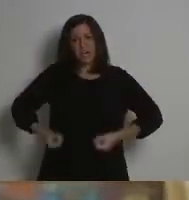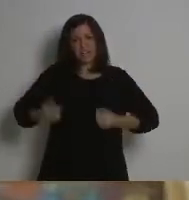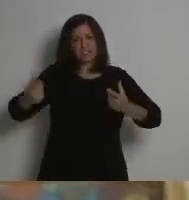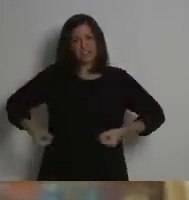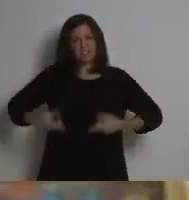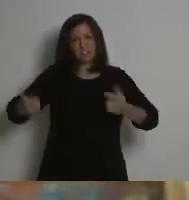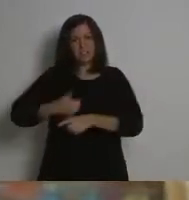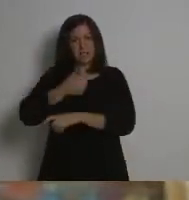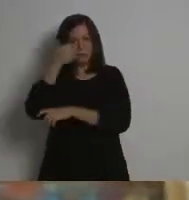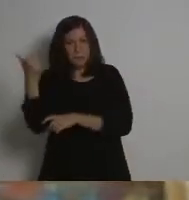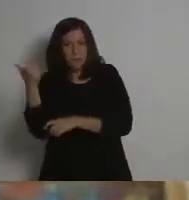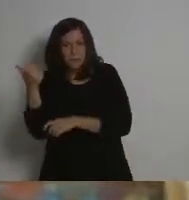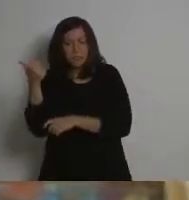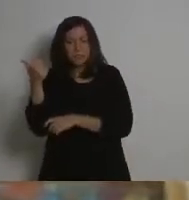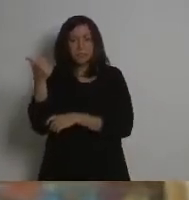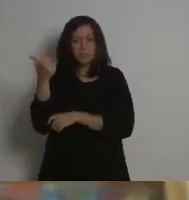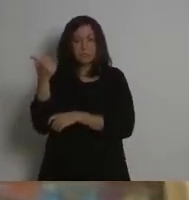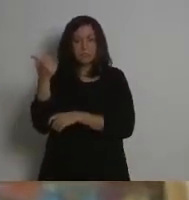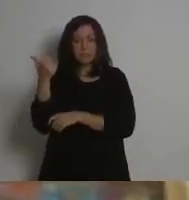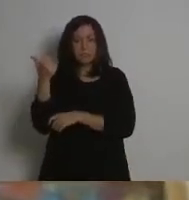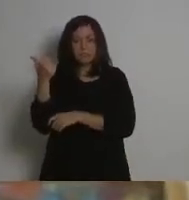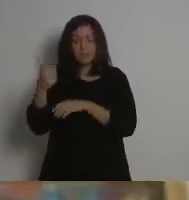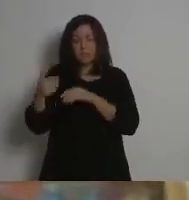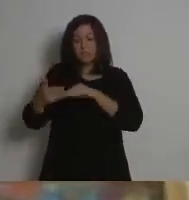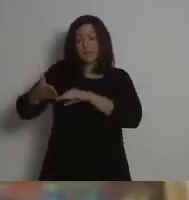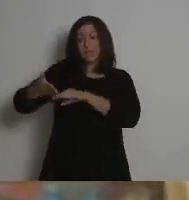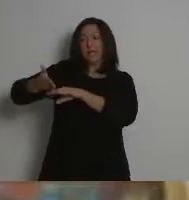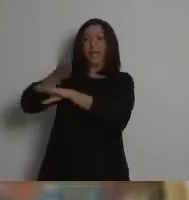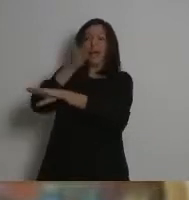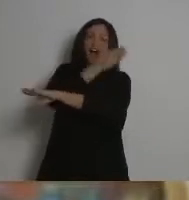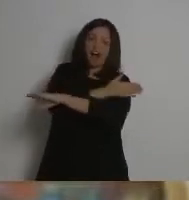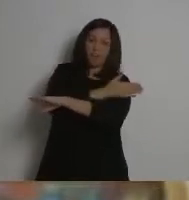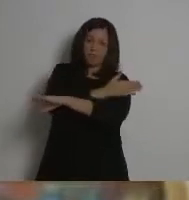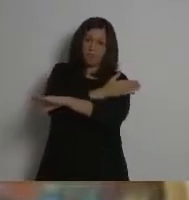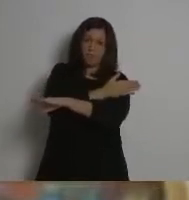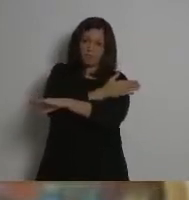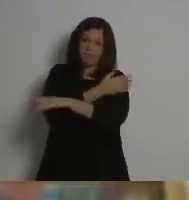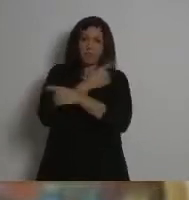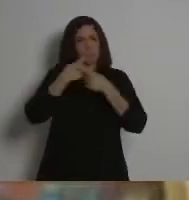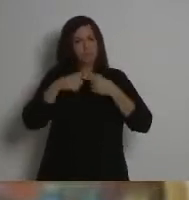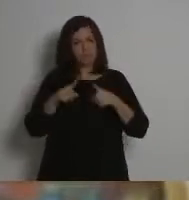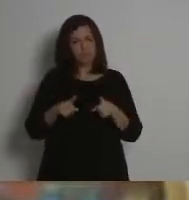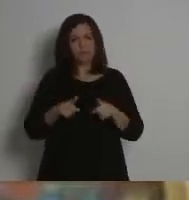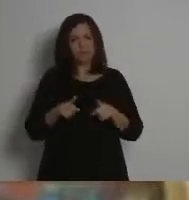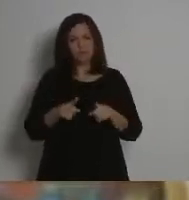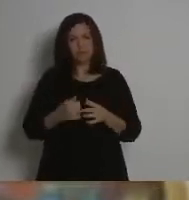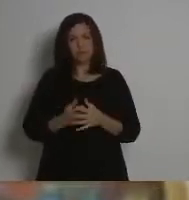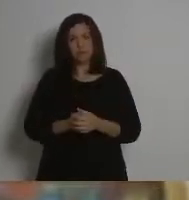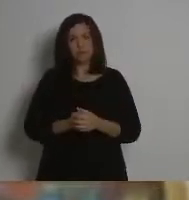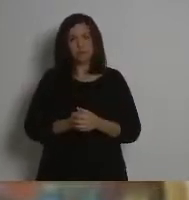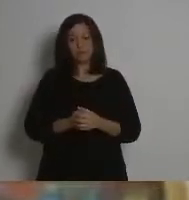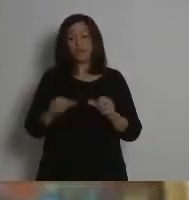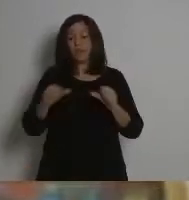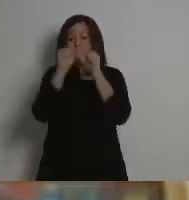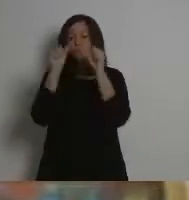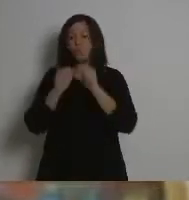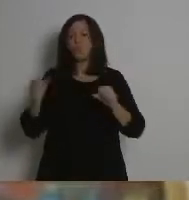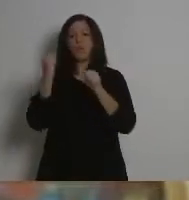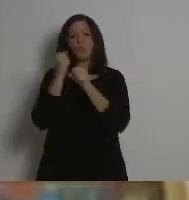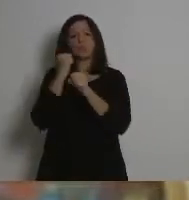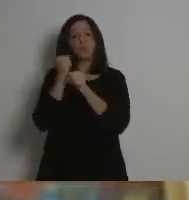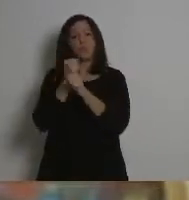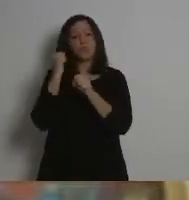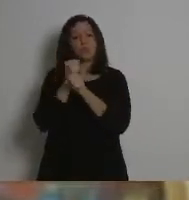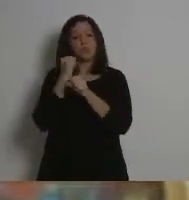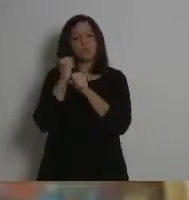que lo que se venía haciendo hasta entonces. Y que un modelo de trabajo que era